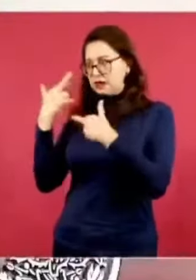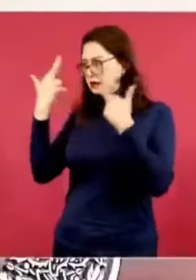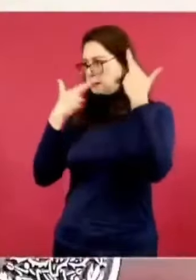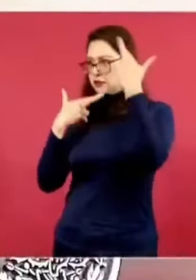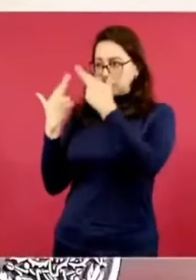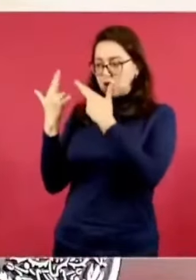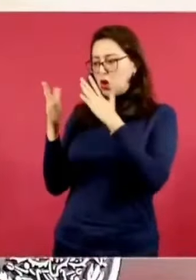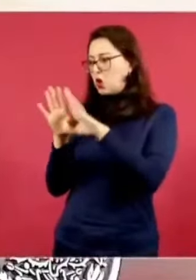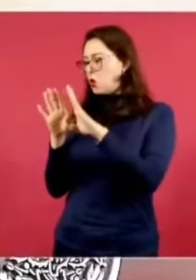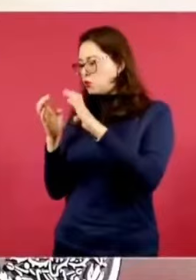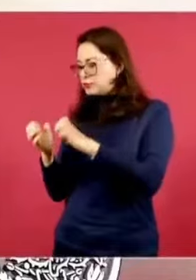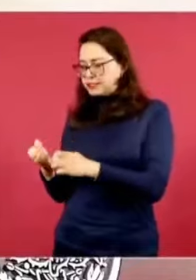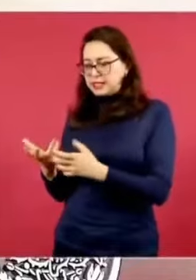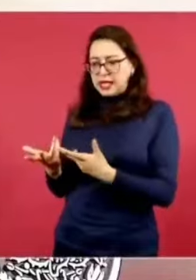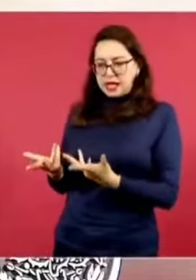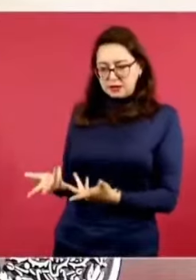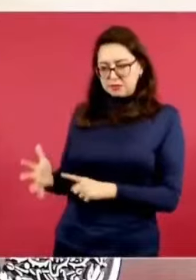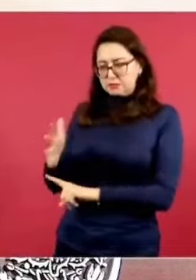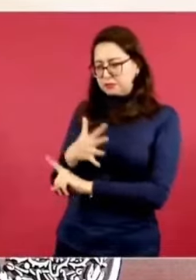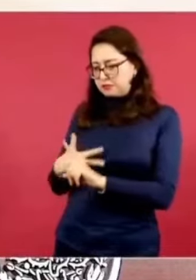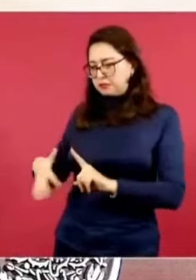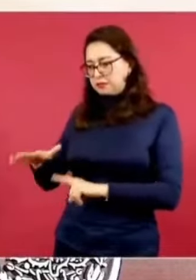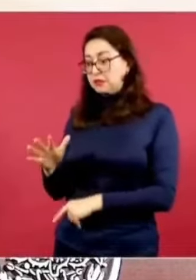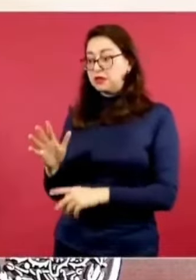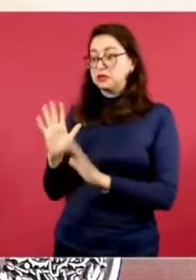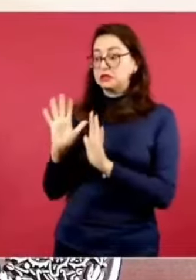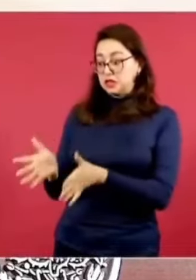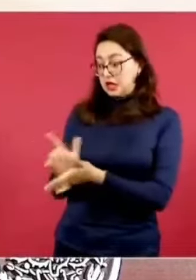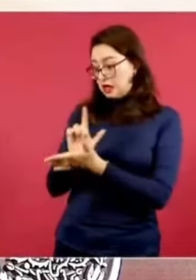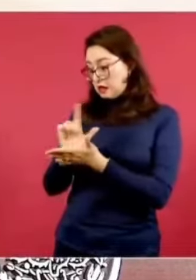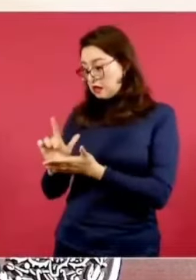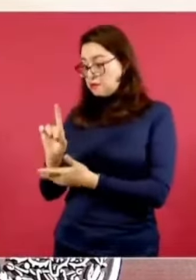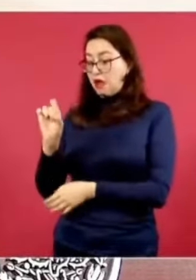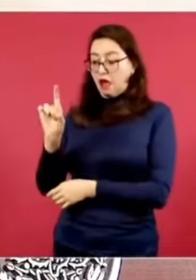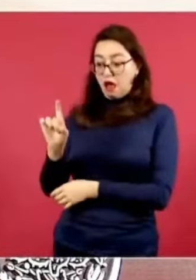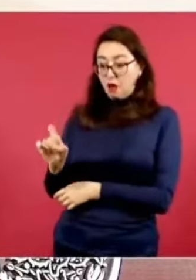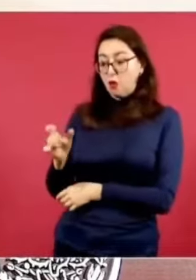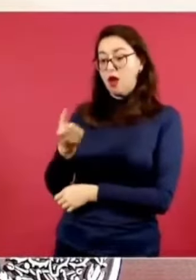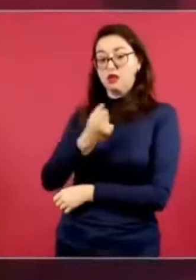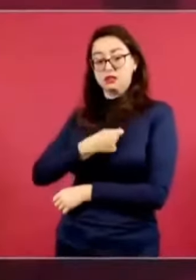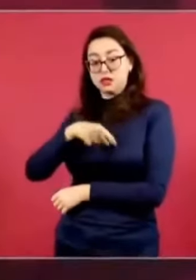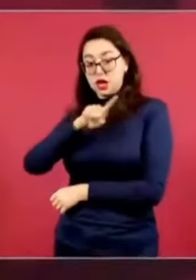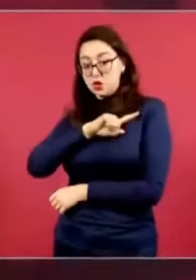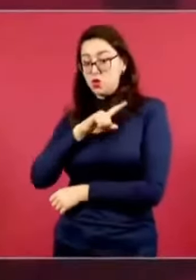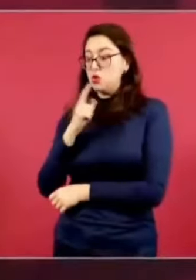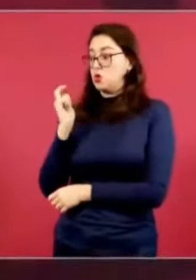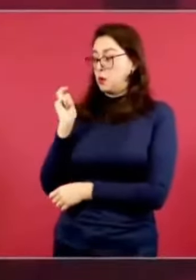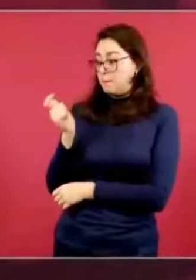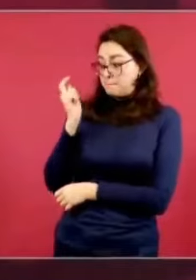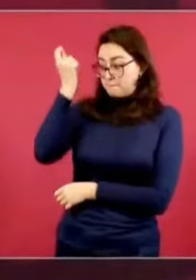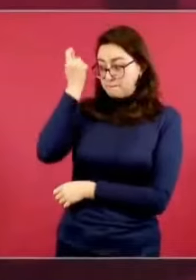de los alcances en agua, en salud, en pensiones.